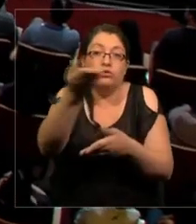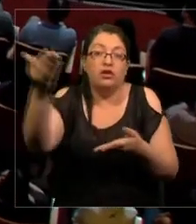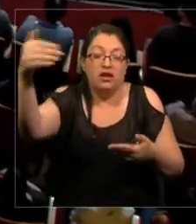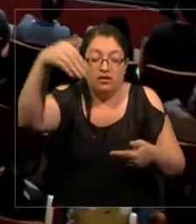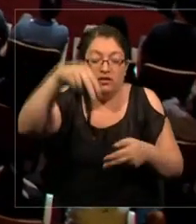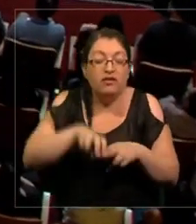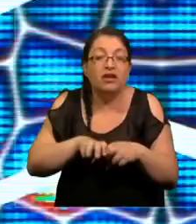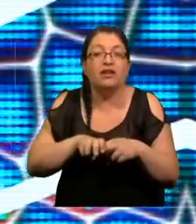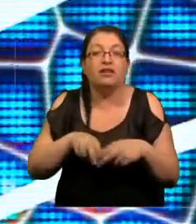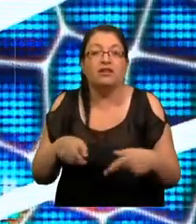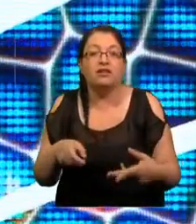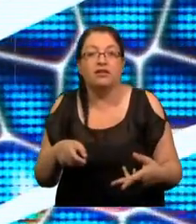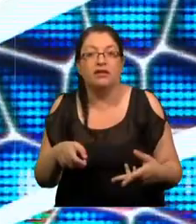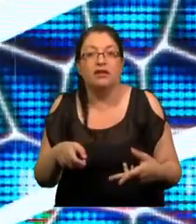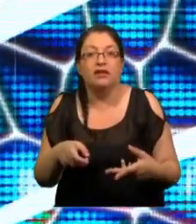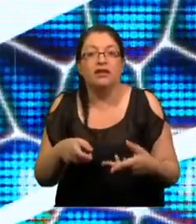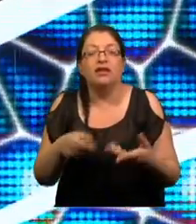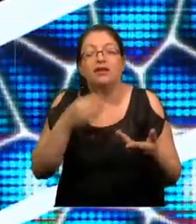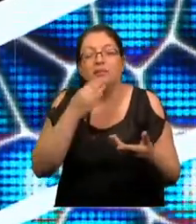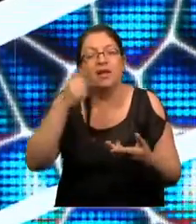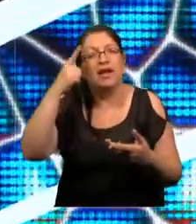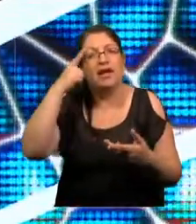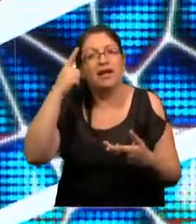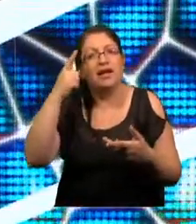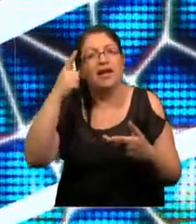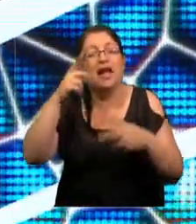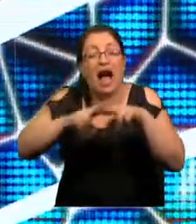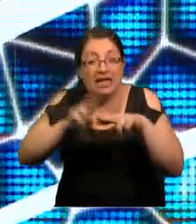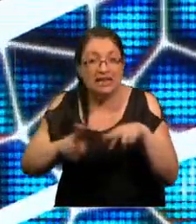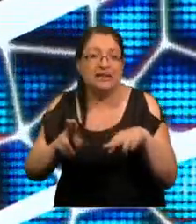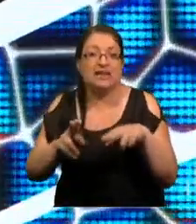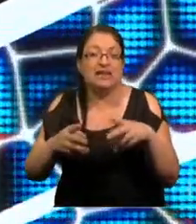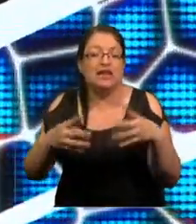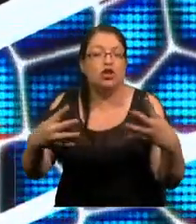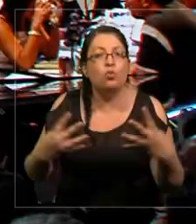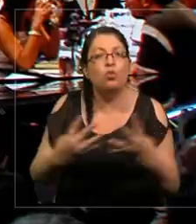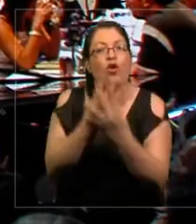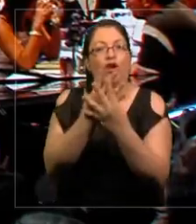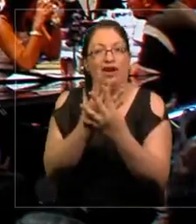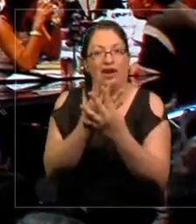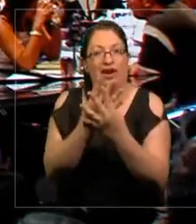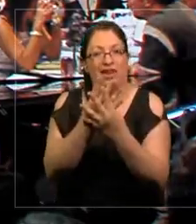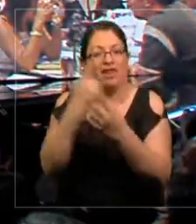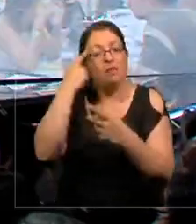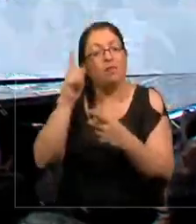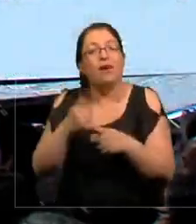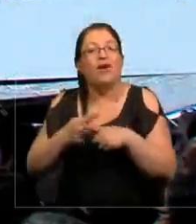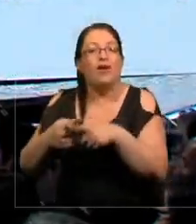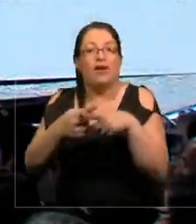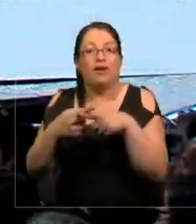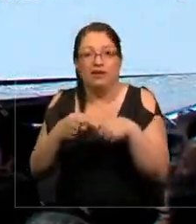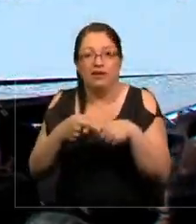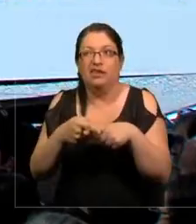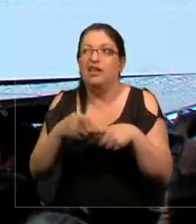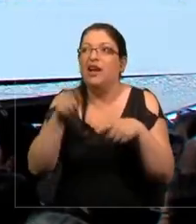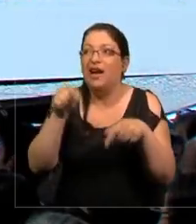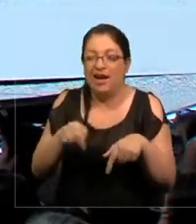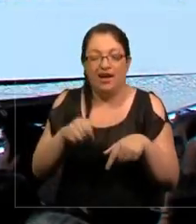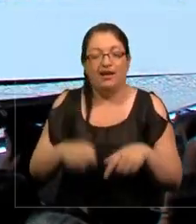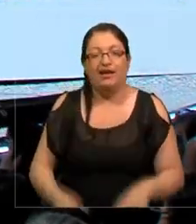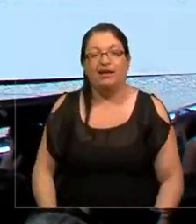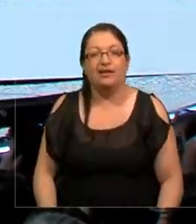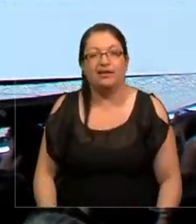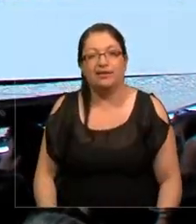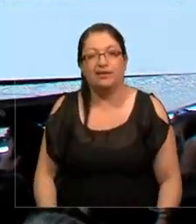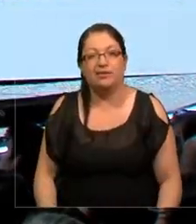con el crear redes sociales. Entonces la ciudad es la interfaz y la integración, por un lado,